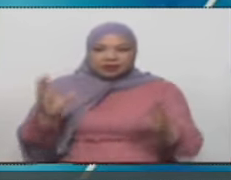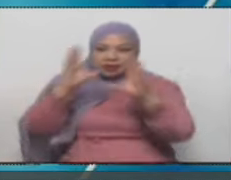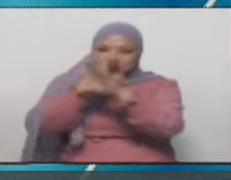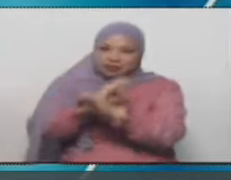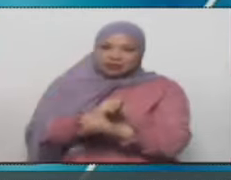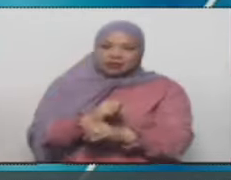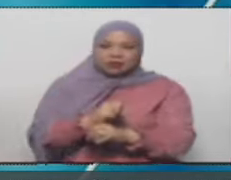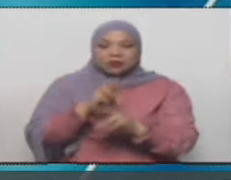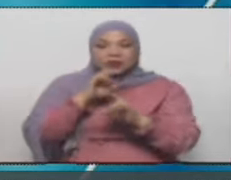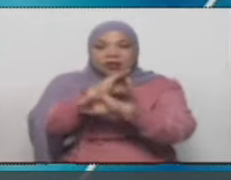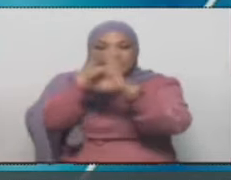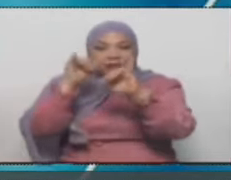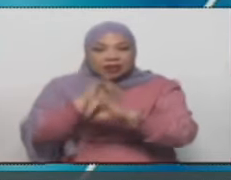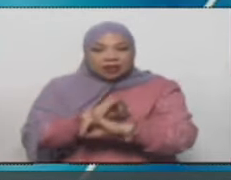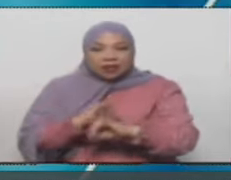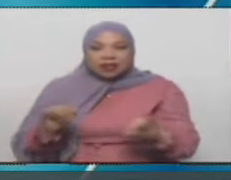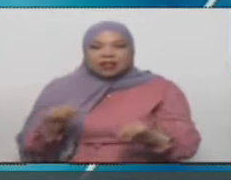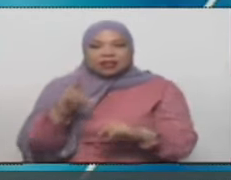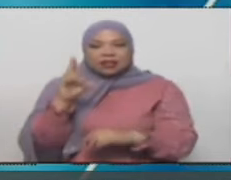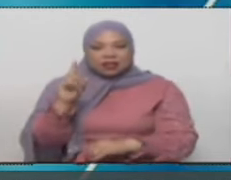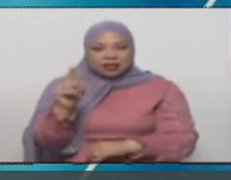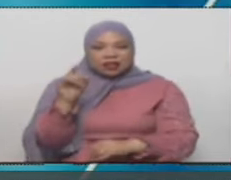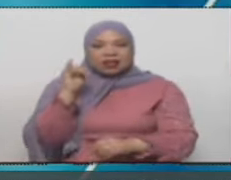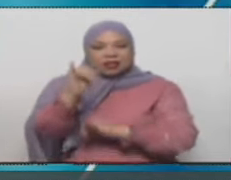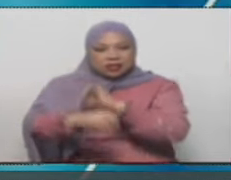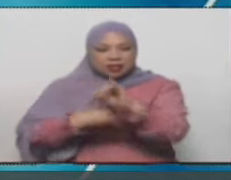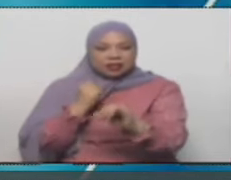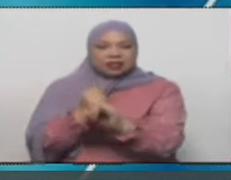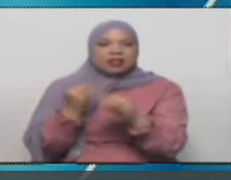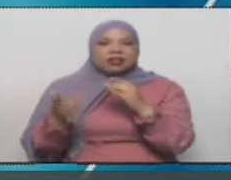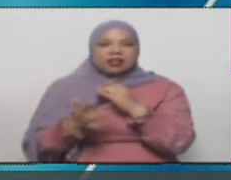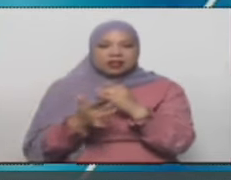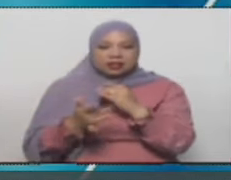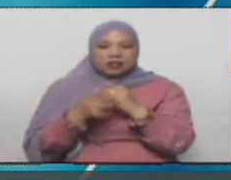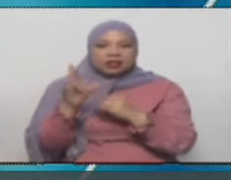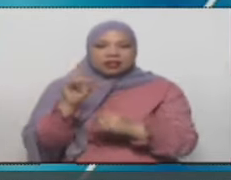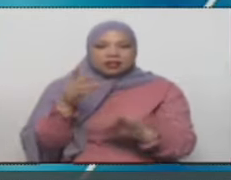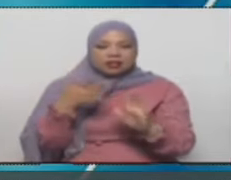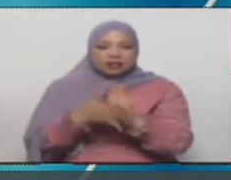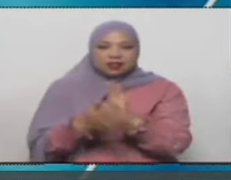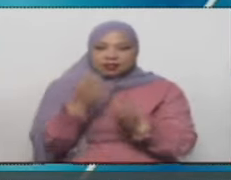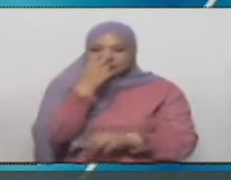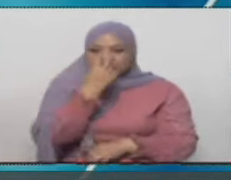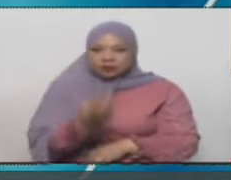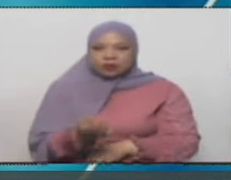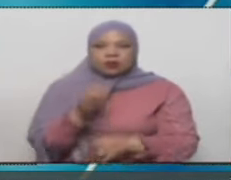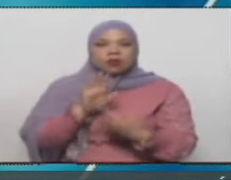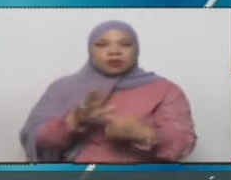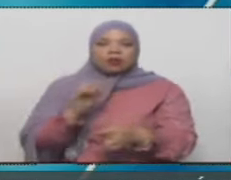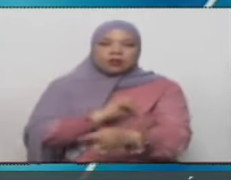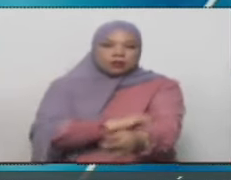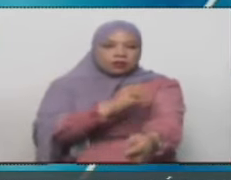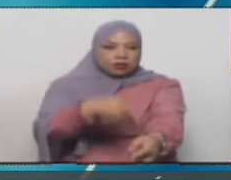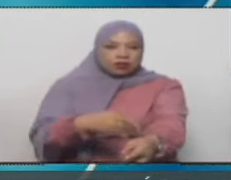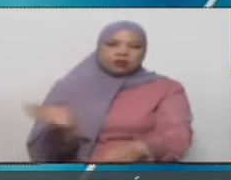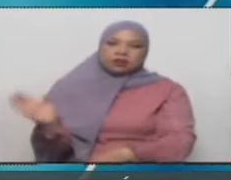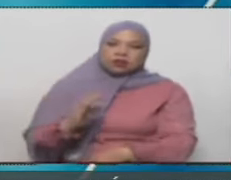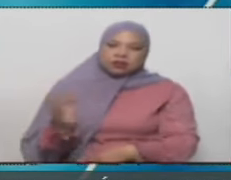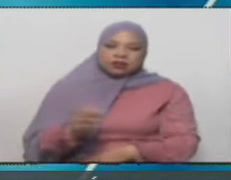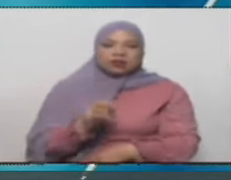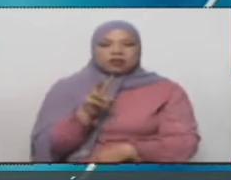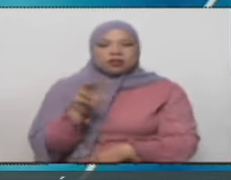los resultados de esta segunda edición de la Feria Internacional de Telecomunicaciones, como usted dice, realizado en el Poliédero de Caracas, desde el miércoles